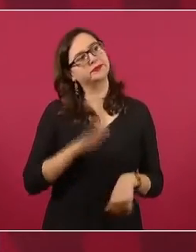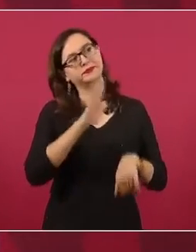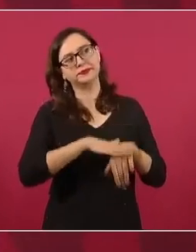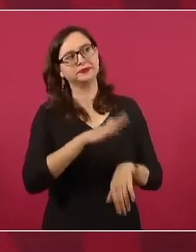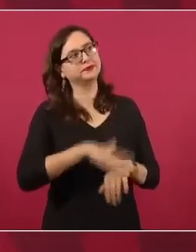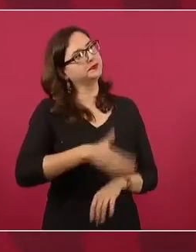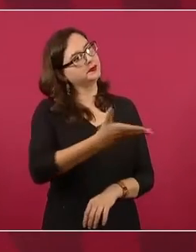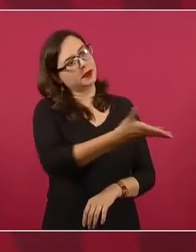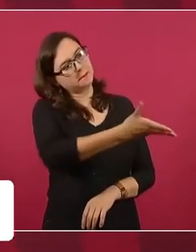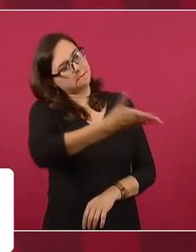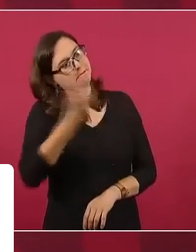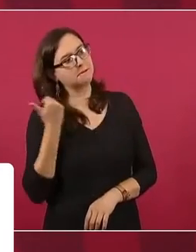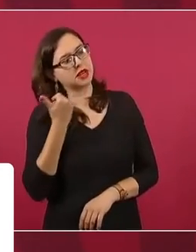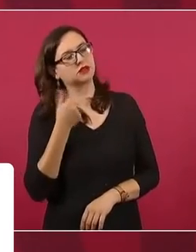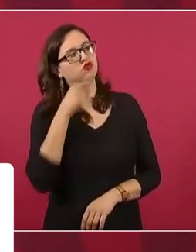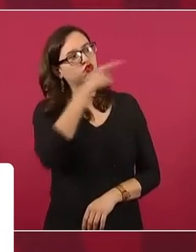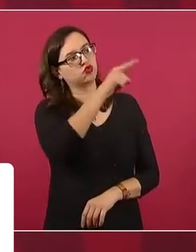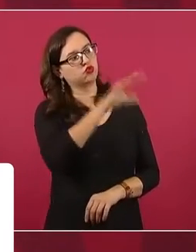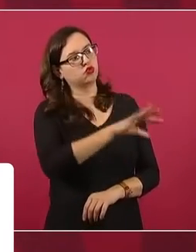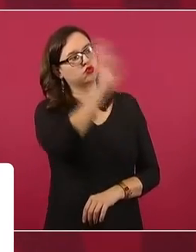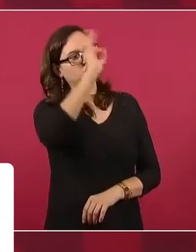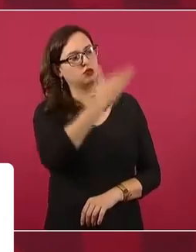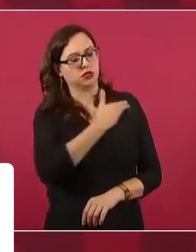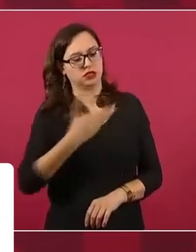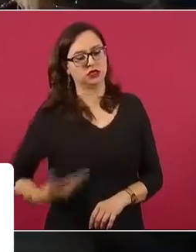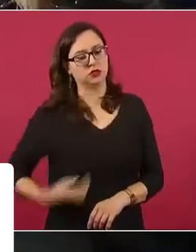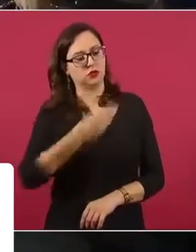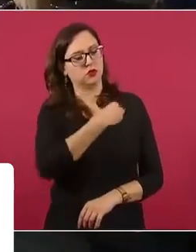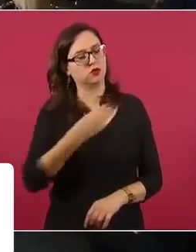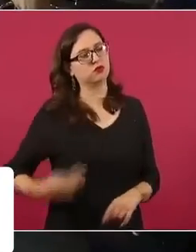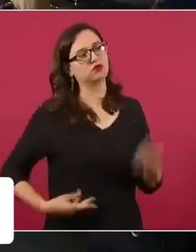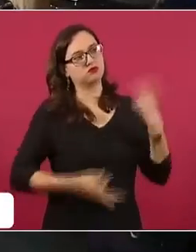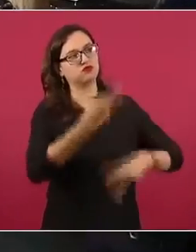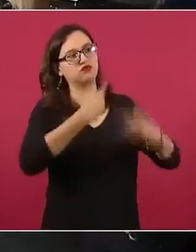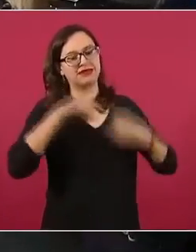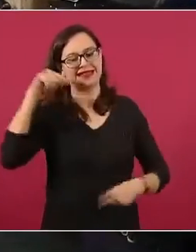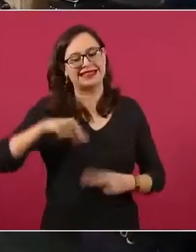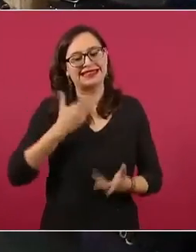le llaman, te elegimos y tienes que dar el servicio